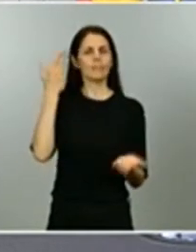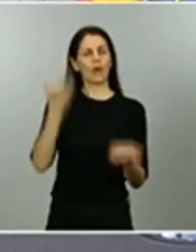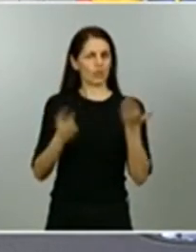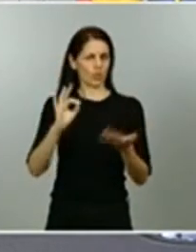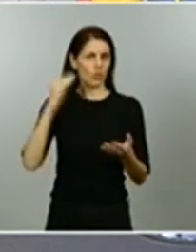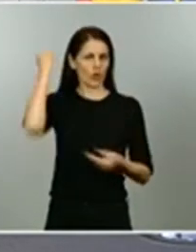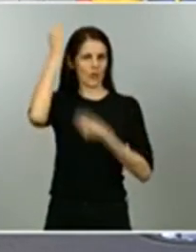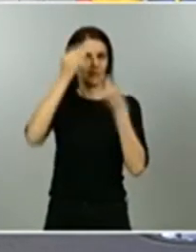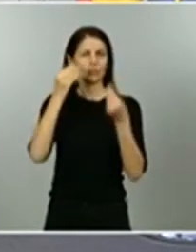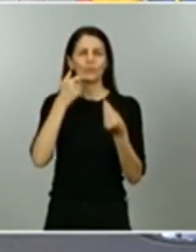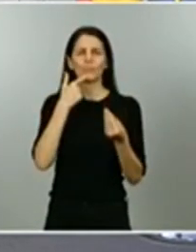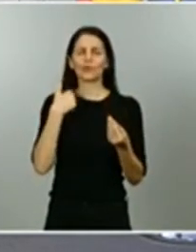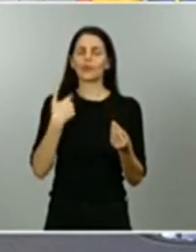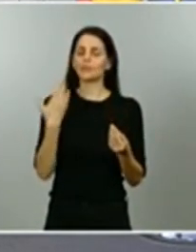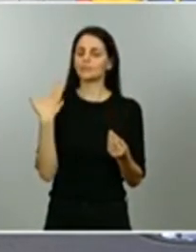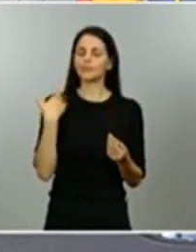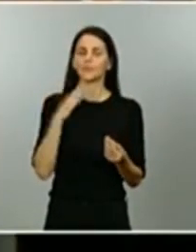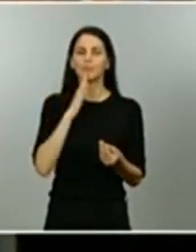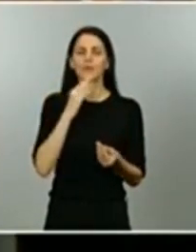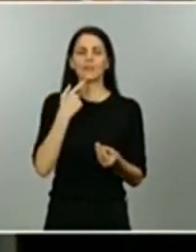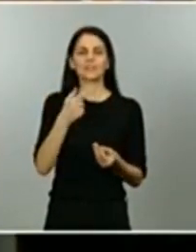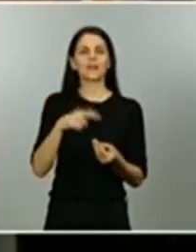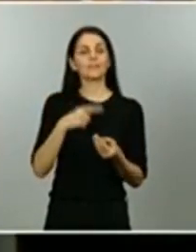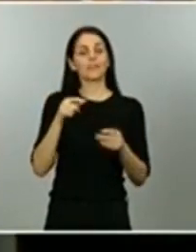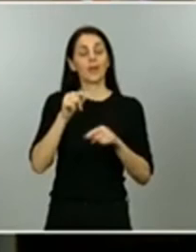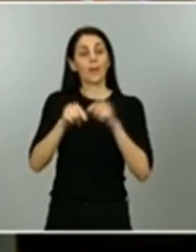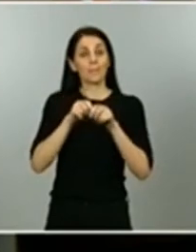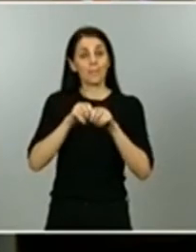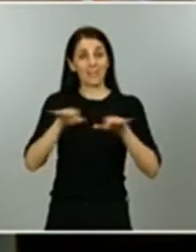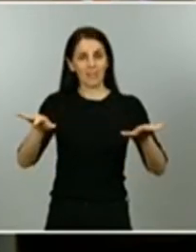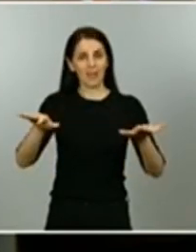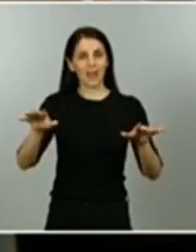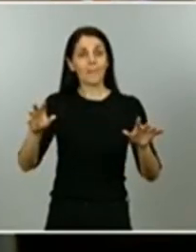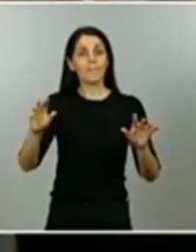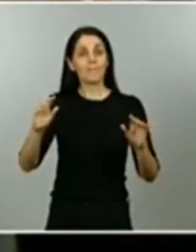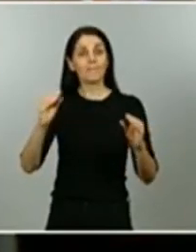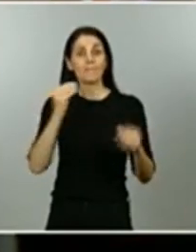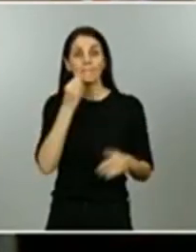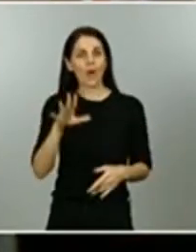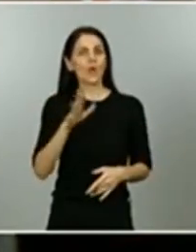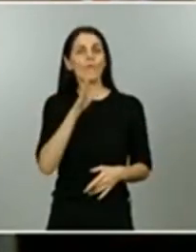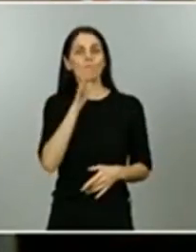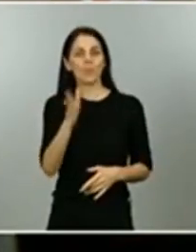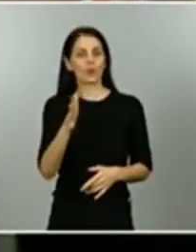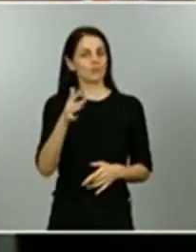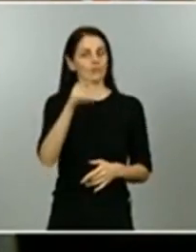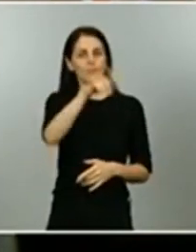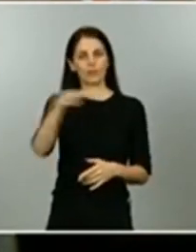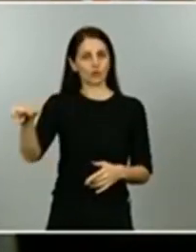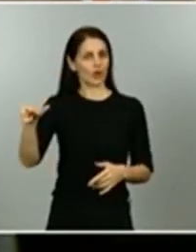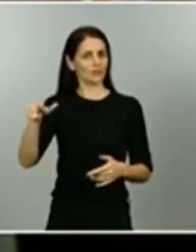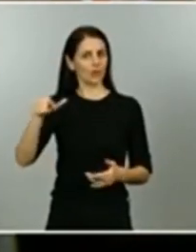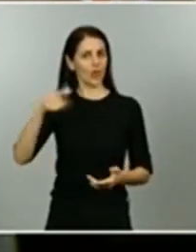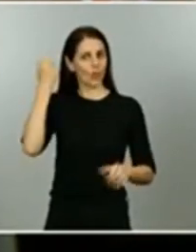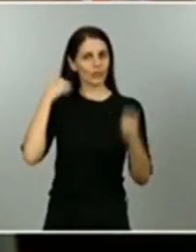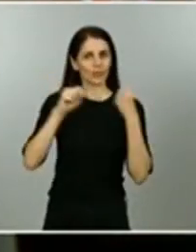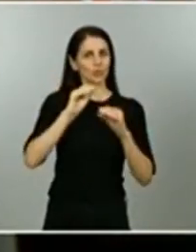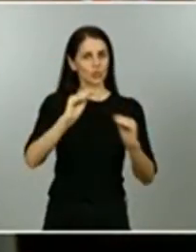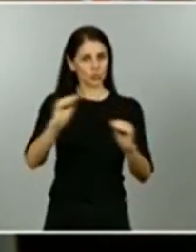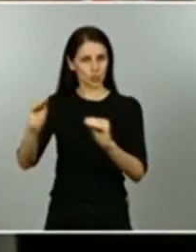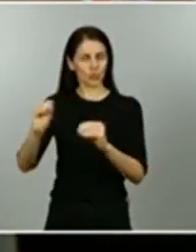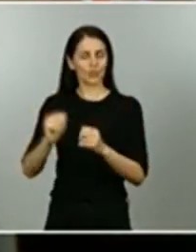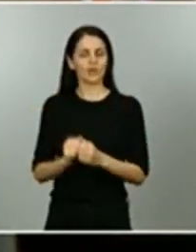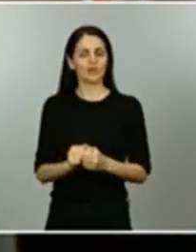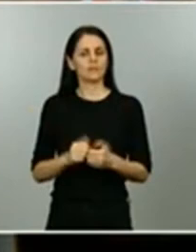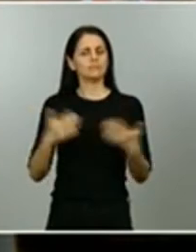mejora de la pandemia el ministro se debe a la actitud cívica de la ciudadanía que valoración hace de que algunas comunidades